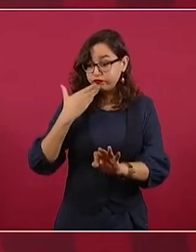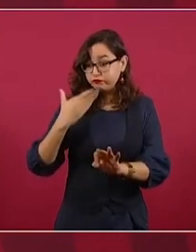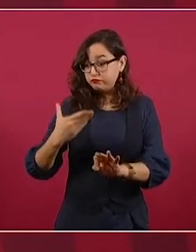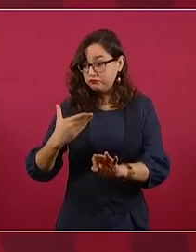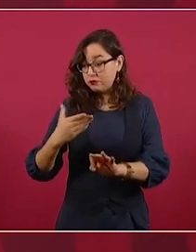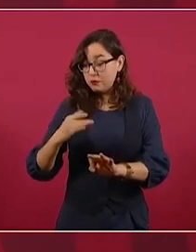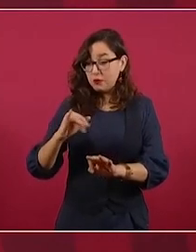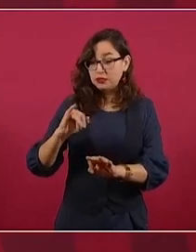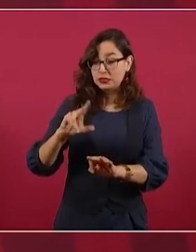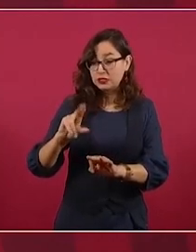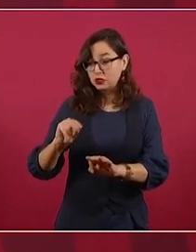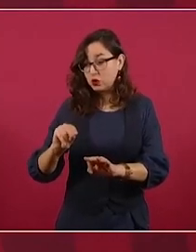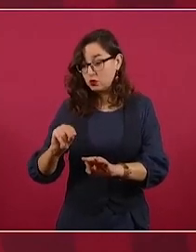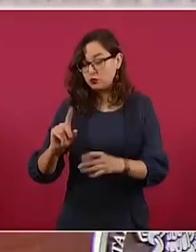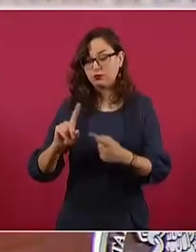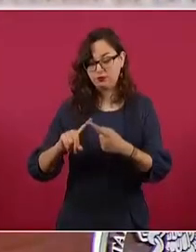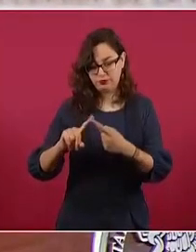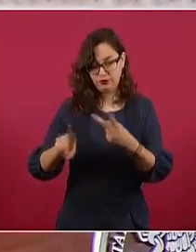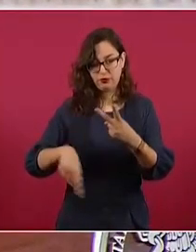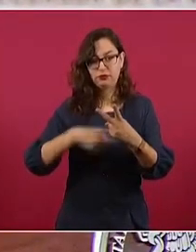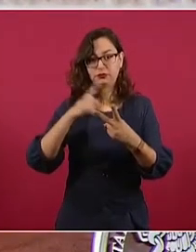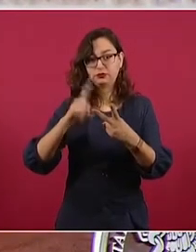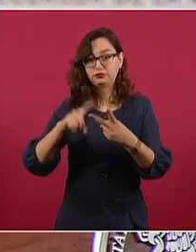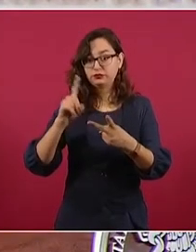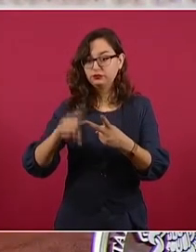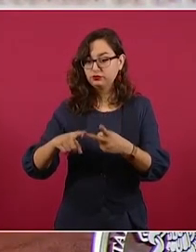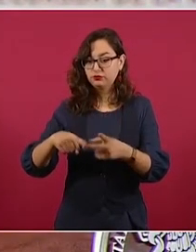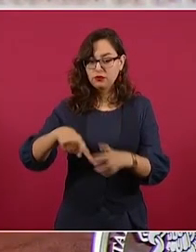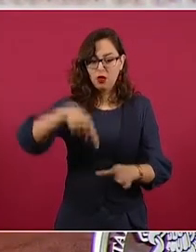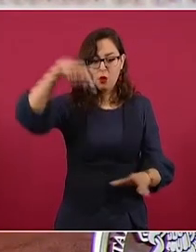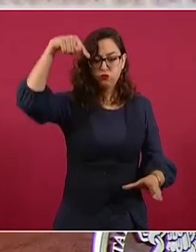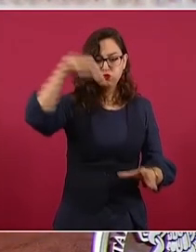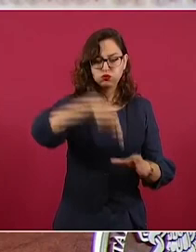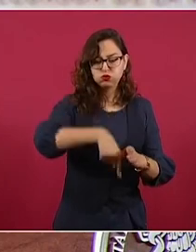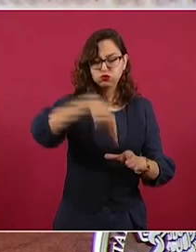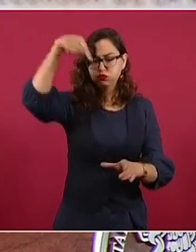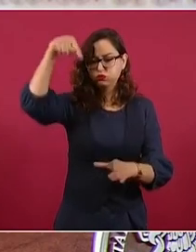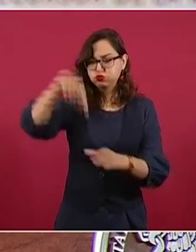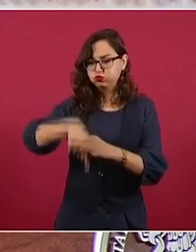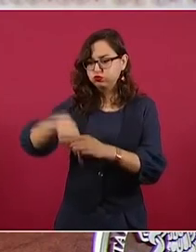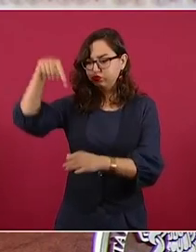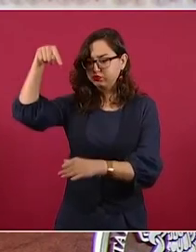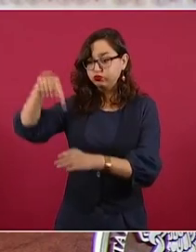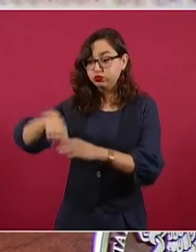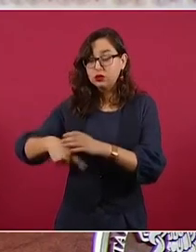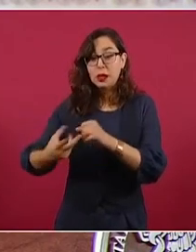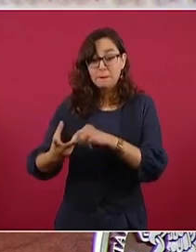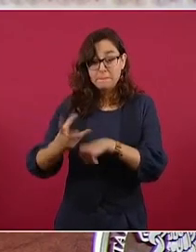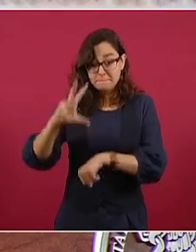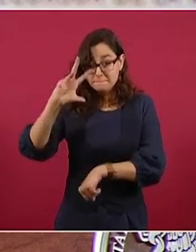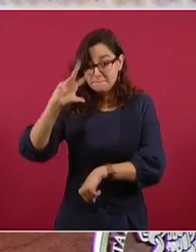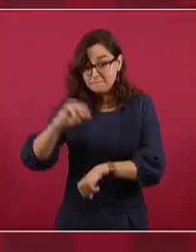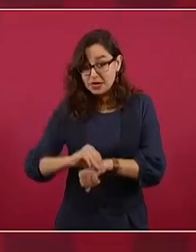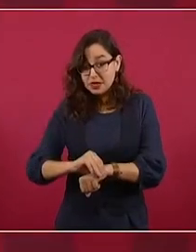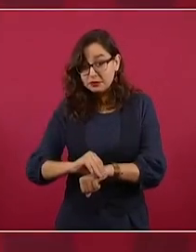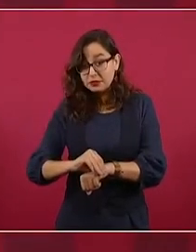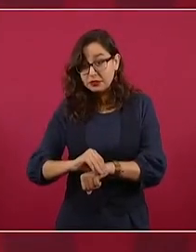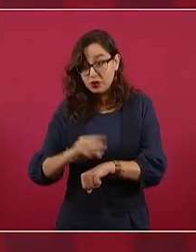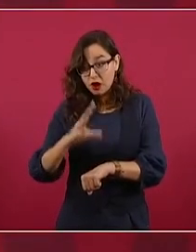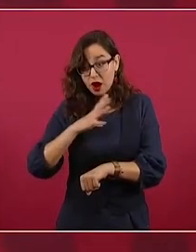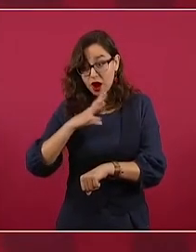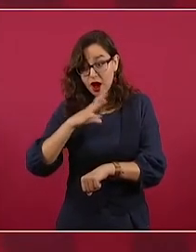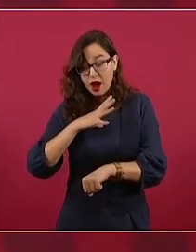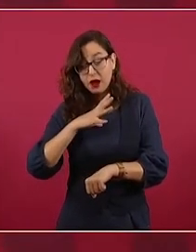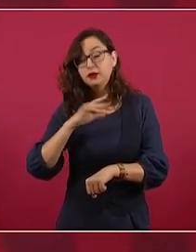para la extracción de carbón, si informaron